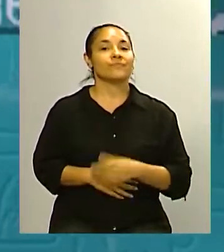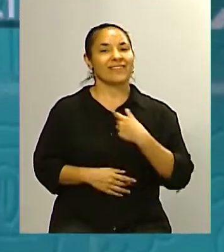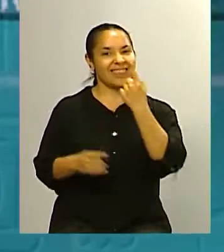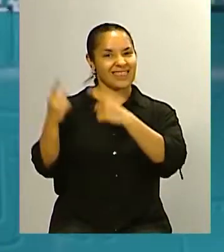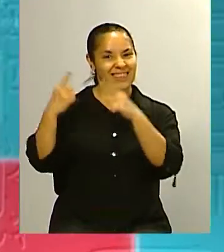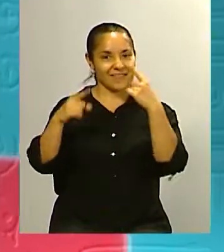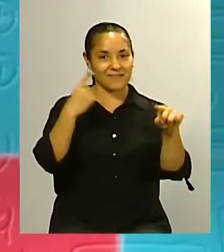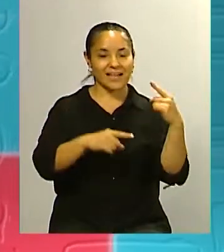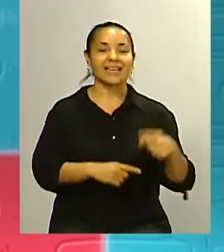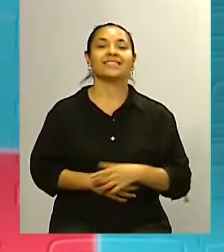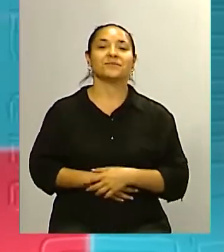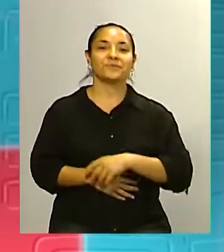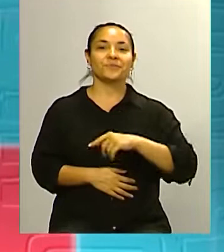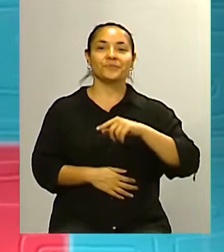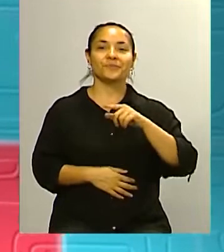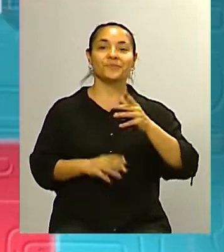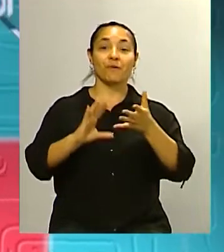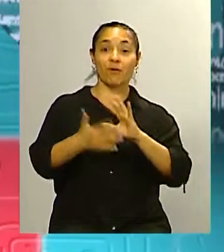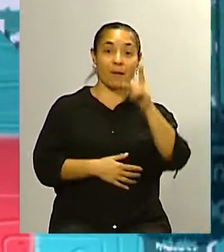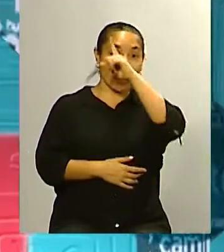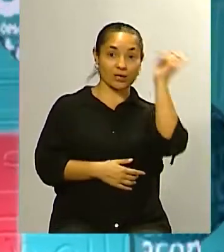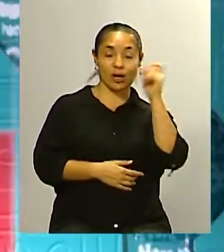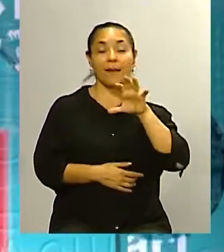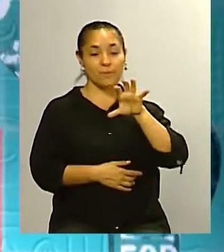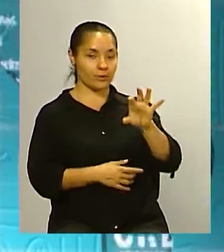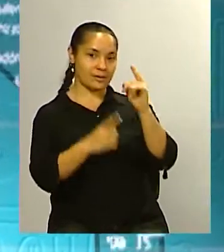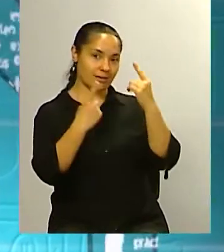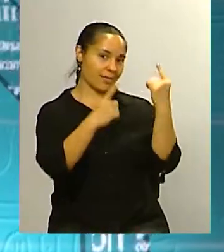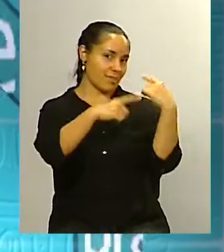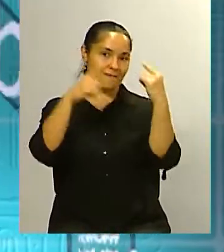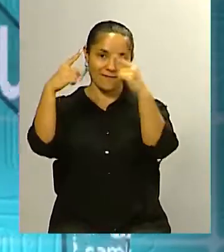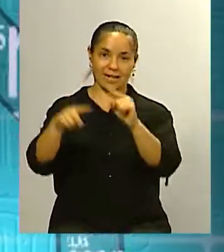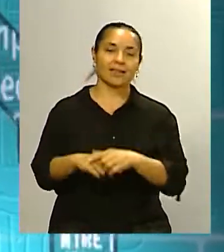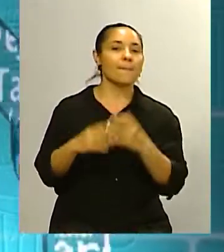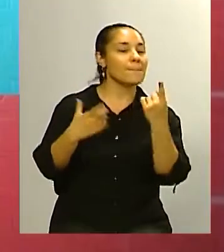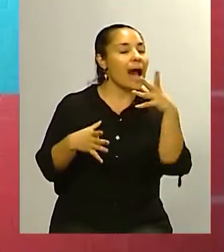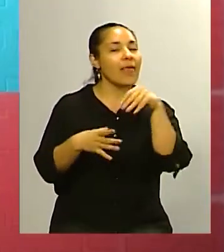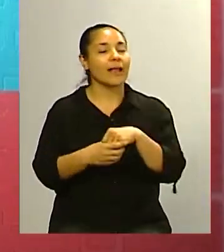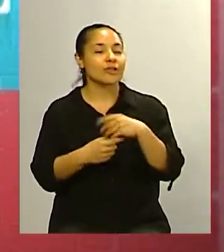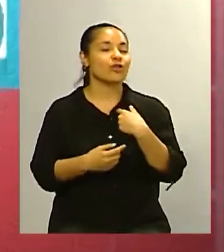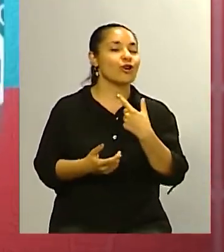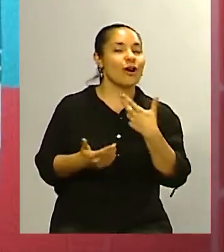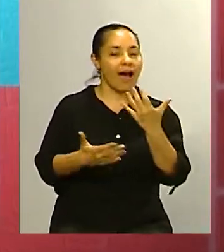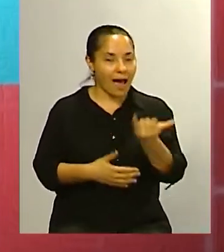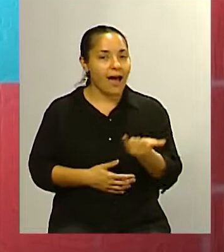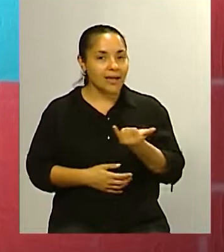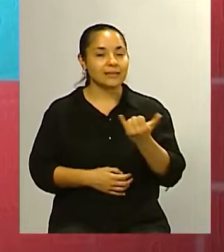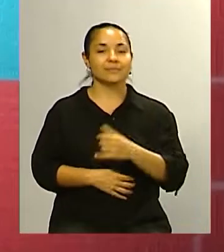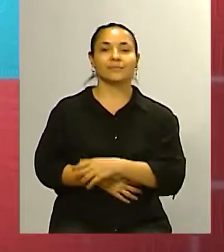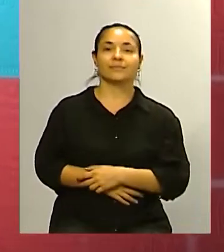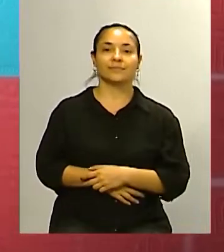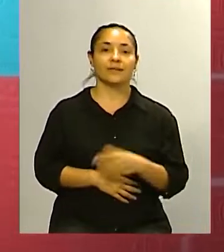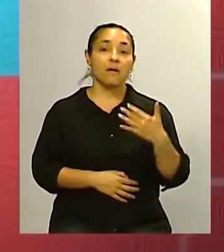¿no? en cómo es la interna a nivel nacional y en cómo puede ser en la provincia pero existe esa interna también ¿no? mira yo por lo que veo